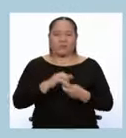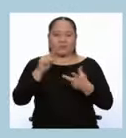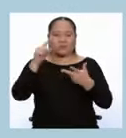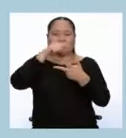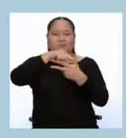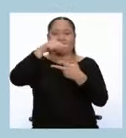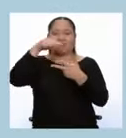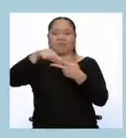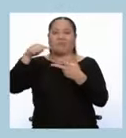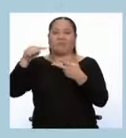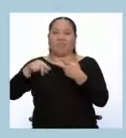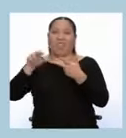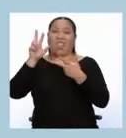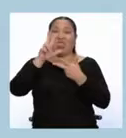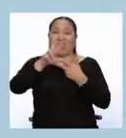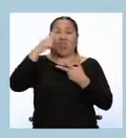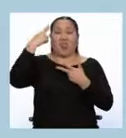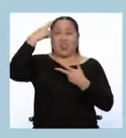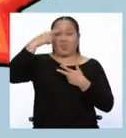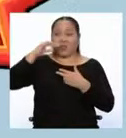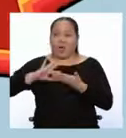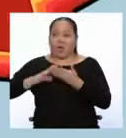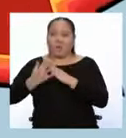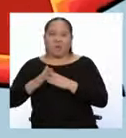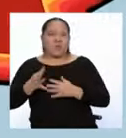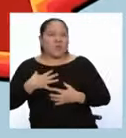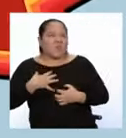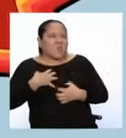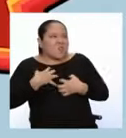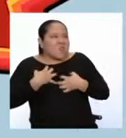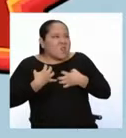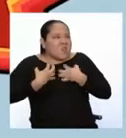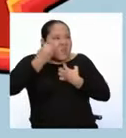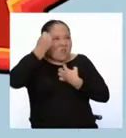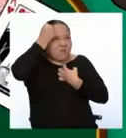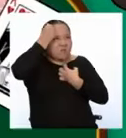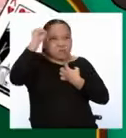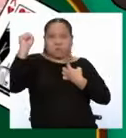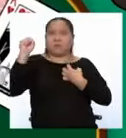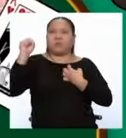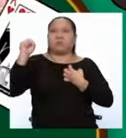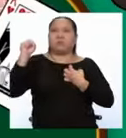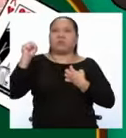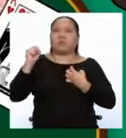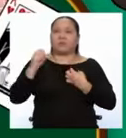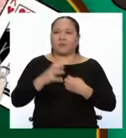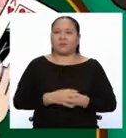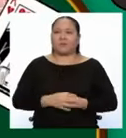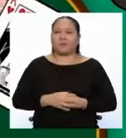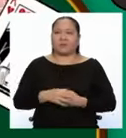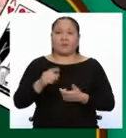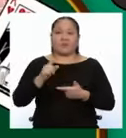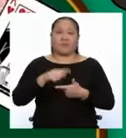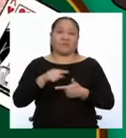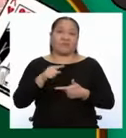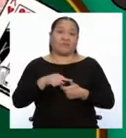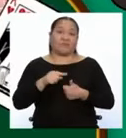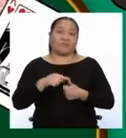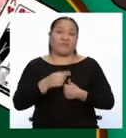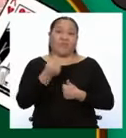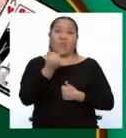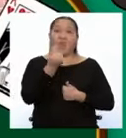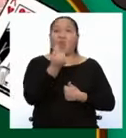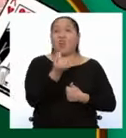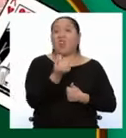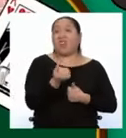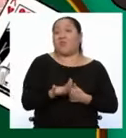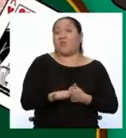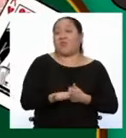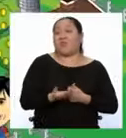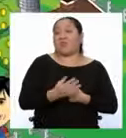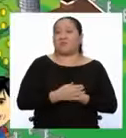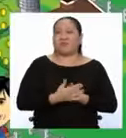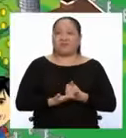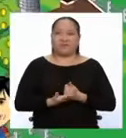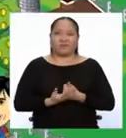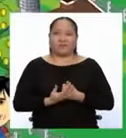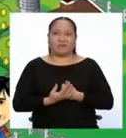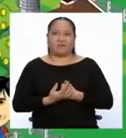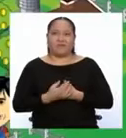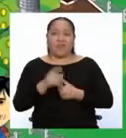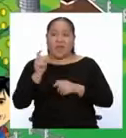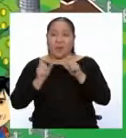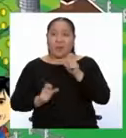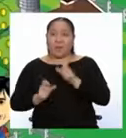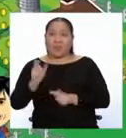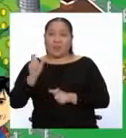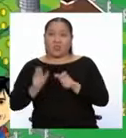causas que provocaron que el pueblo se rebele contra el reino francés. Por un lado estaba la causa económica. O sea, la